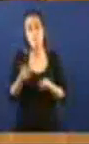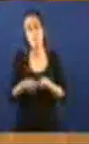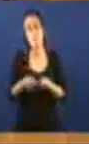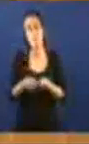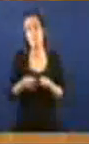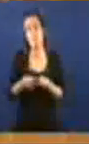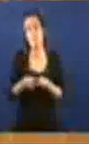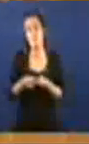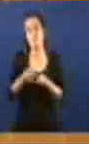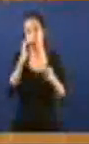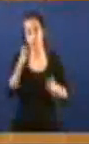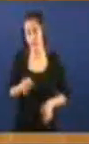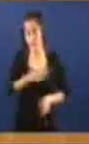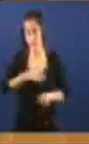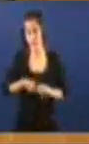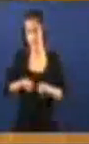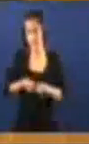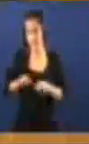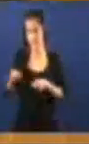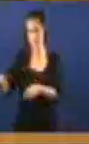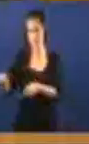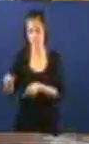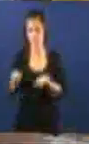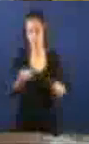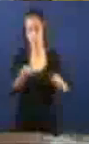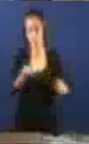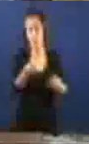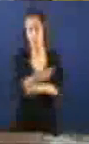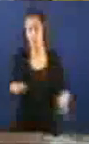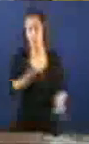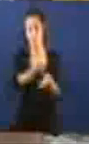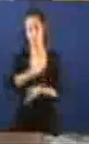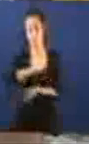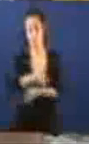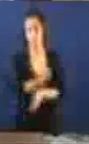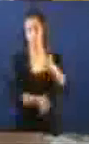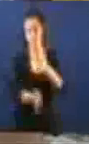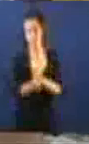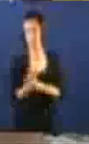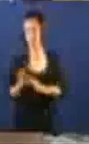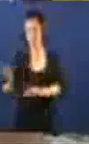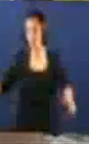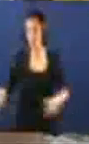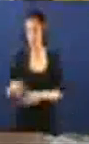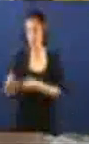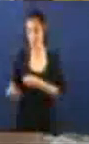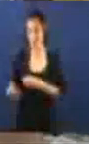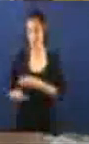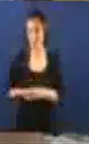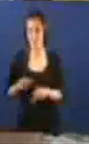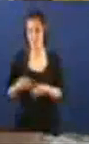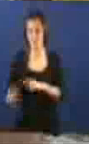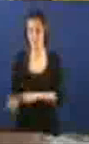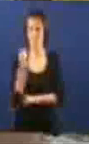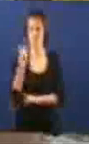que Pretenden dar Aos das preferentes E o que teñeis que facer Vostedes Como diputados E apoya esta